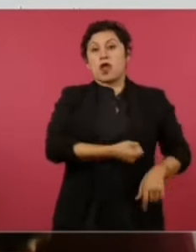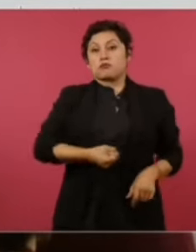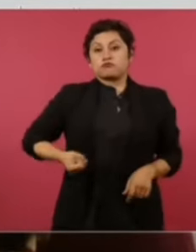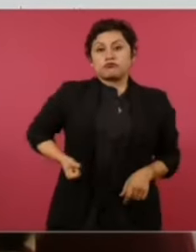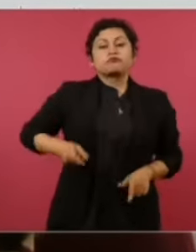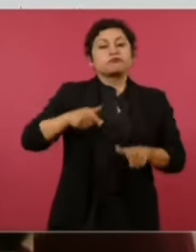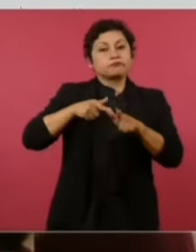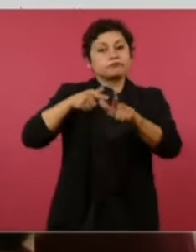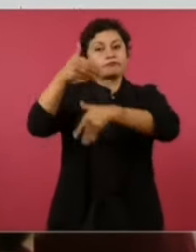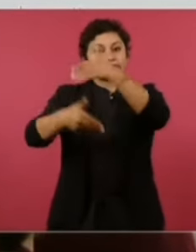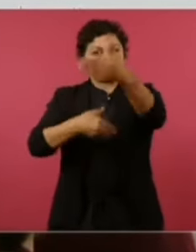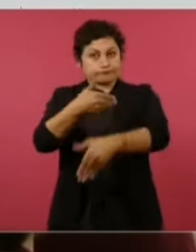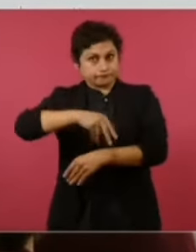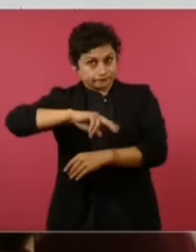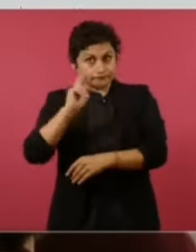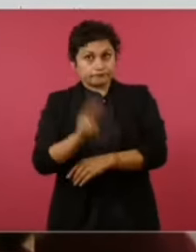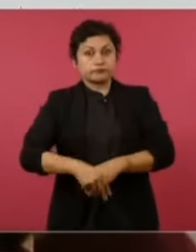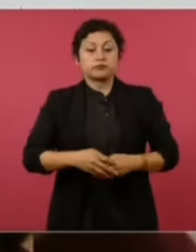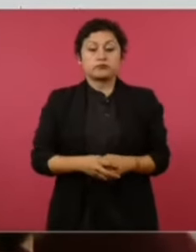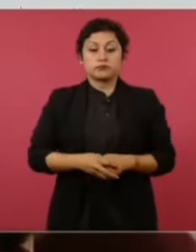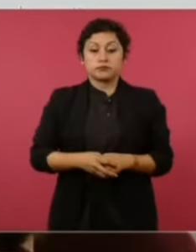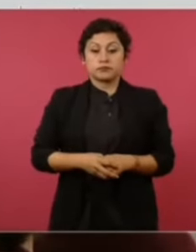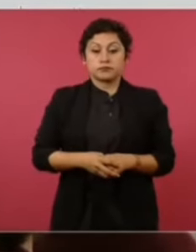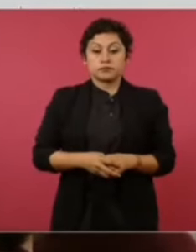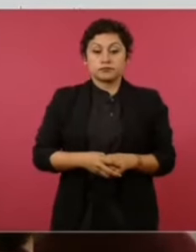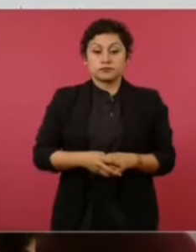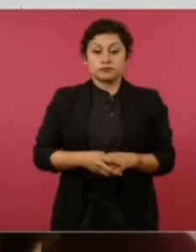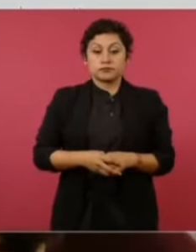adelante, ¿verdad? O